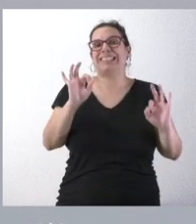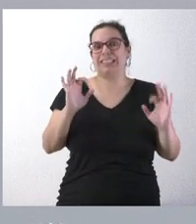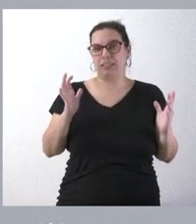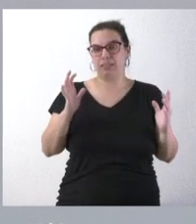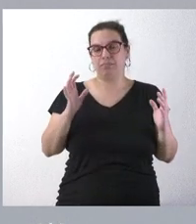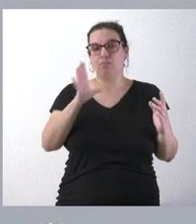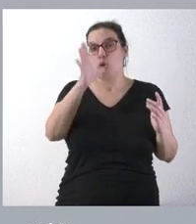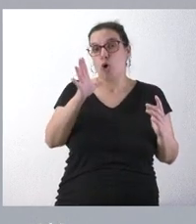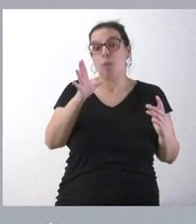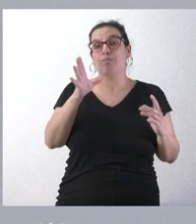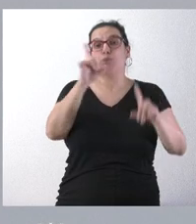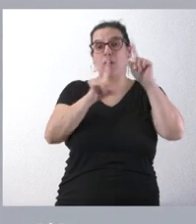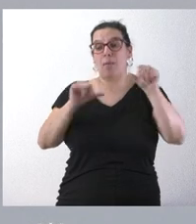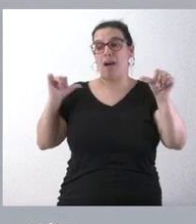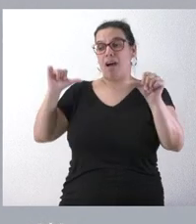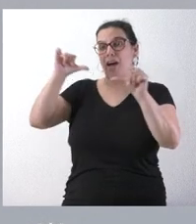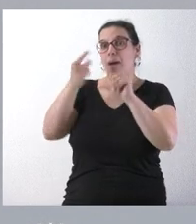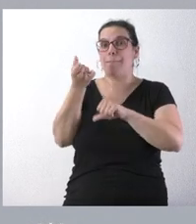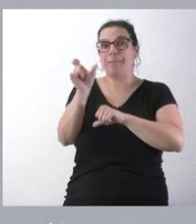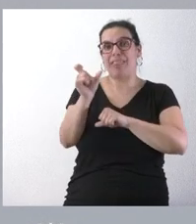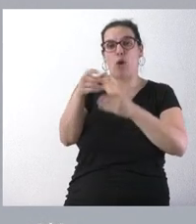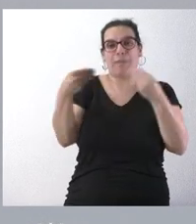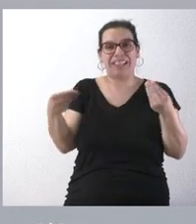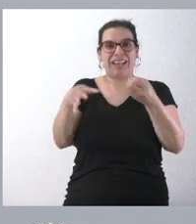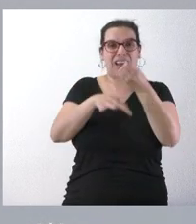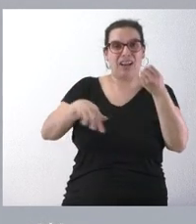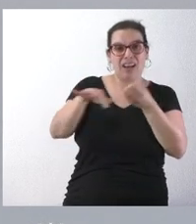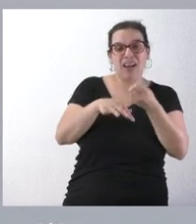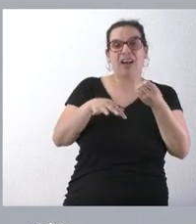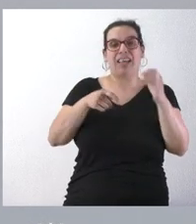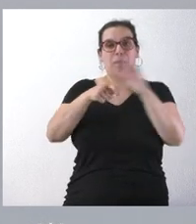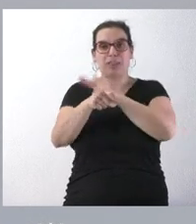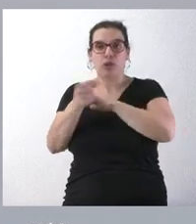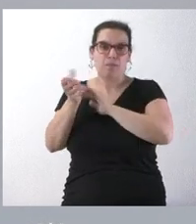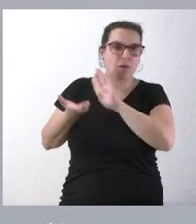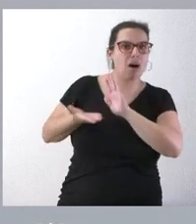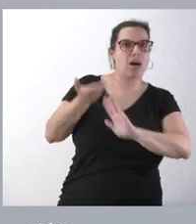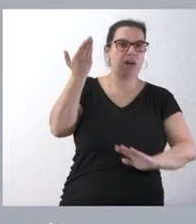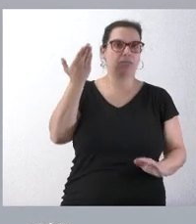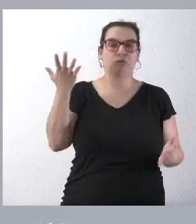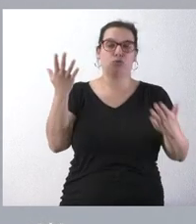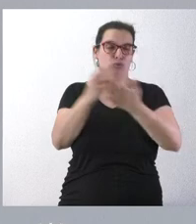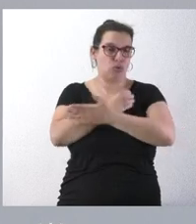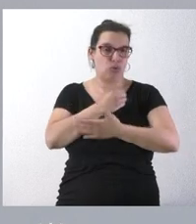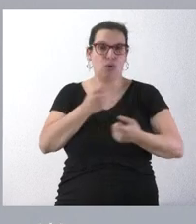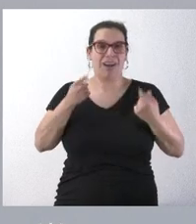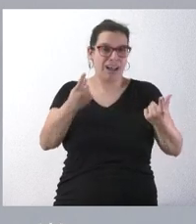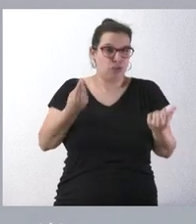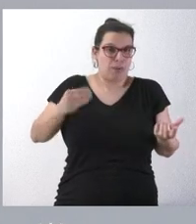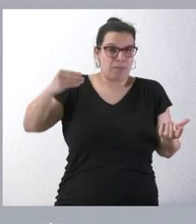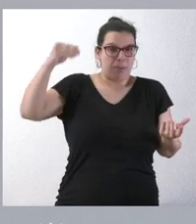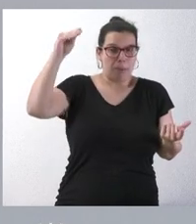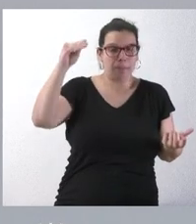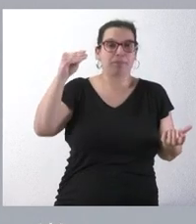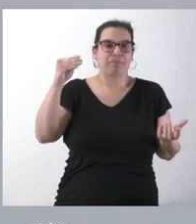consecuencia de este incremento, lógicamente, en el valor de las inversiones y en el coste de estas inversiones y la necesidad de obtener una